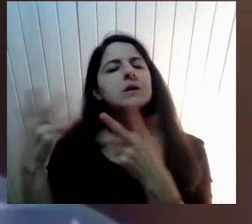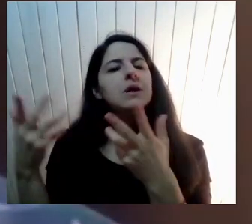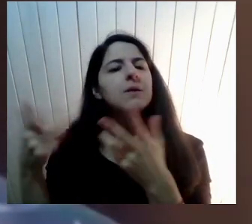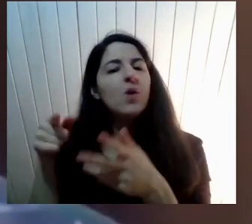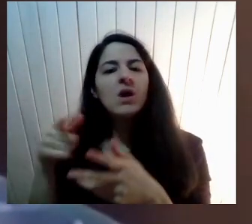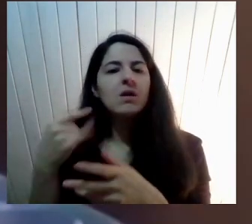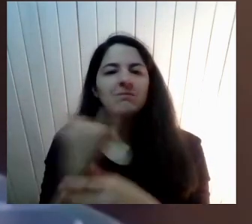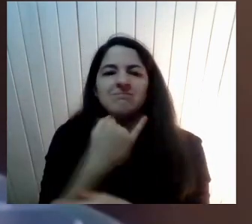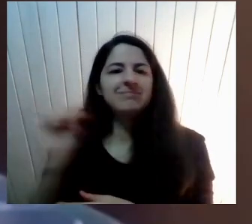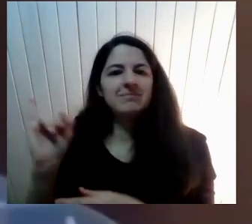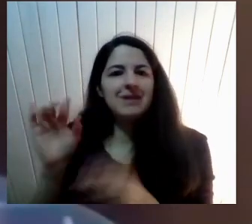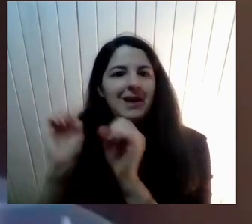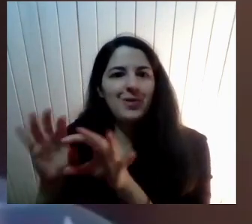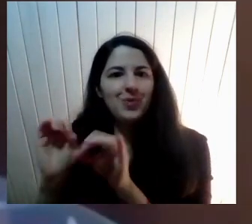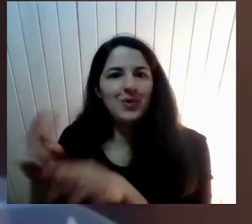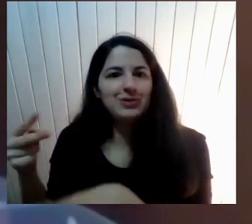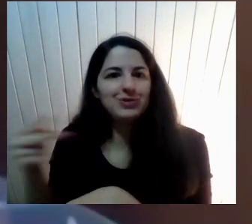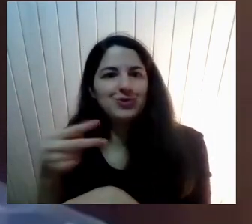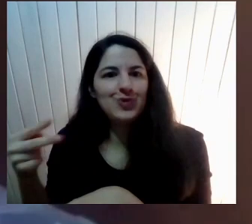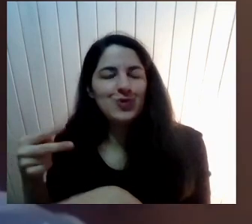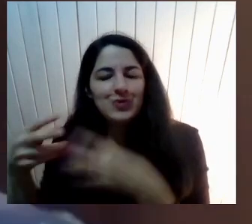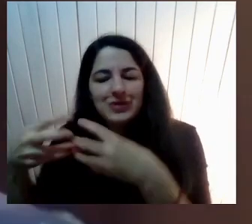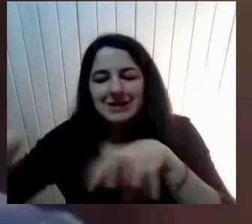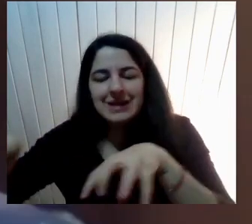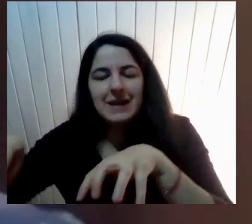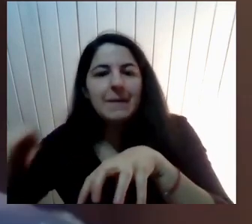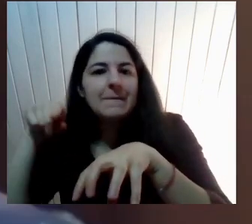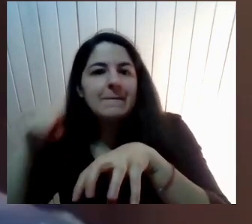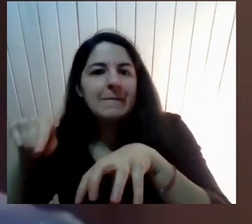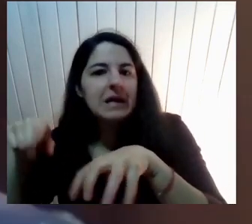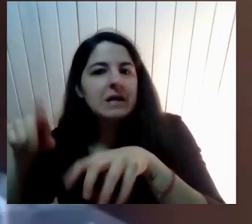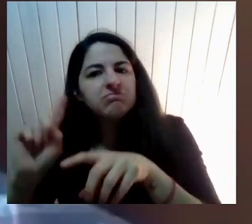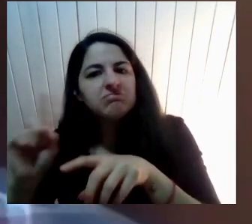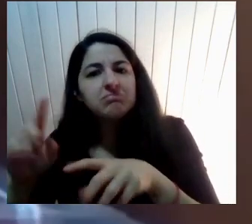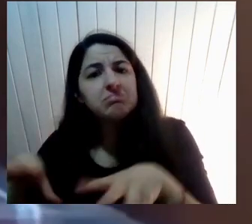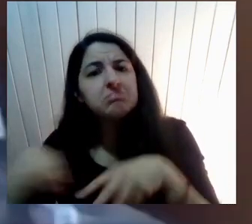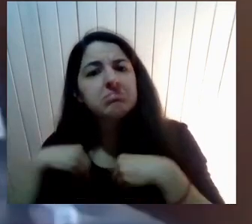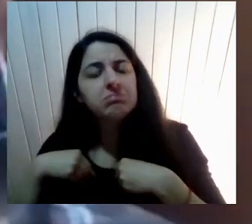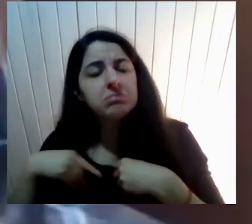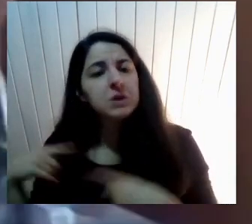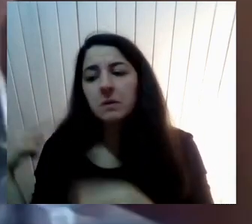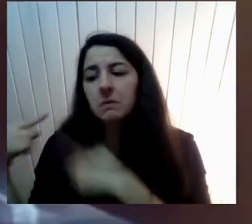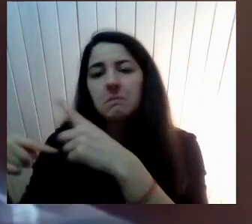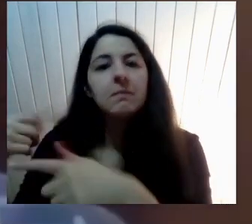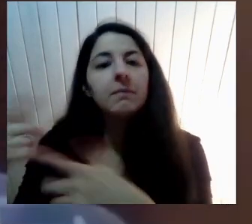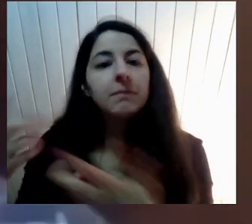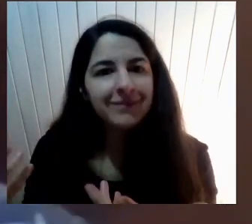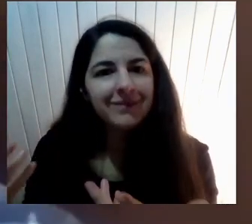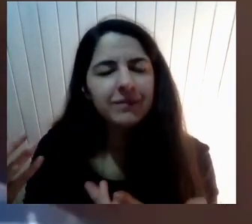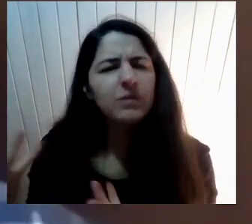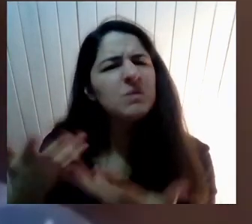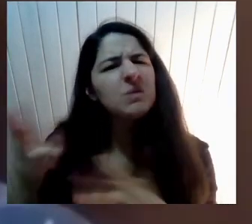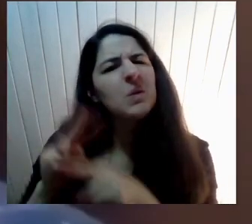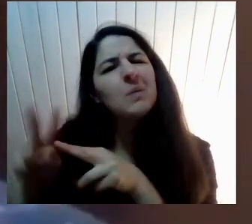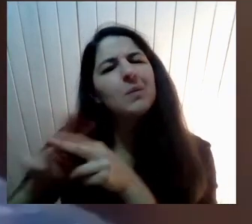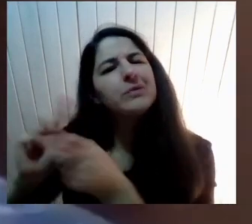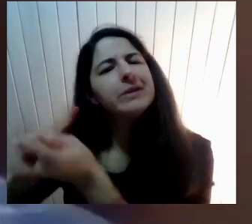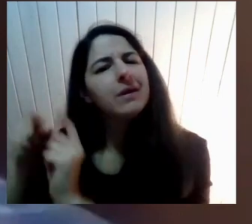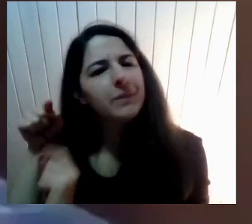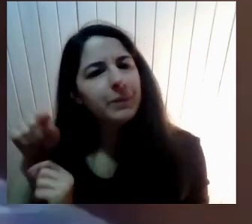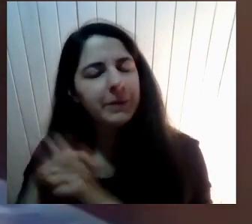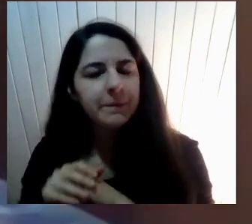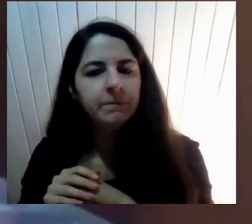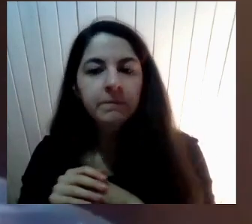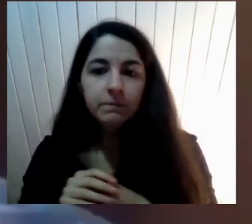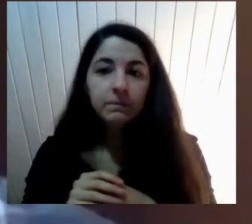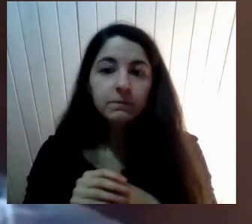¿Ya? Nicole también nos comenta Dice Uno de estos días Escuché en un conversatorio A Rita Segato Decir que aprovechemos